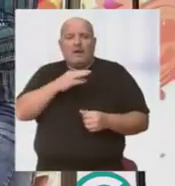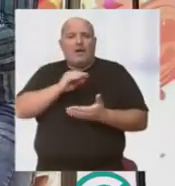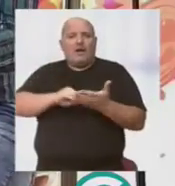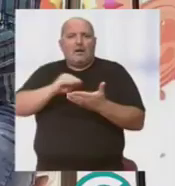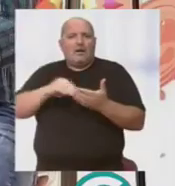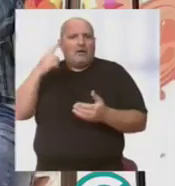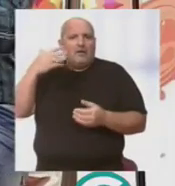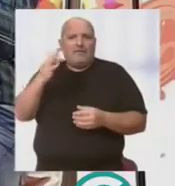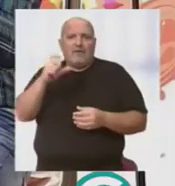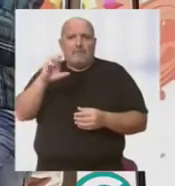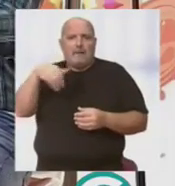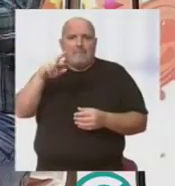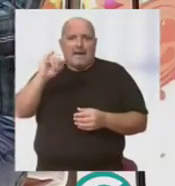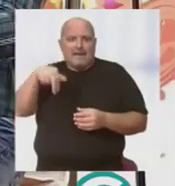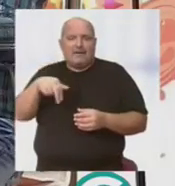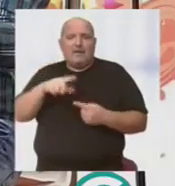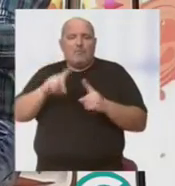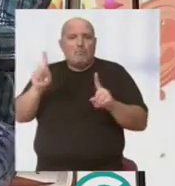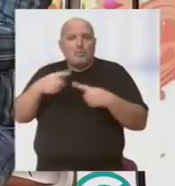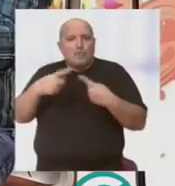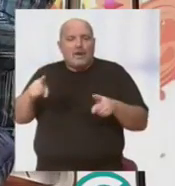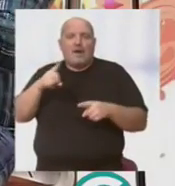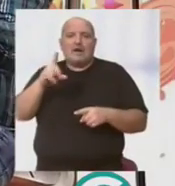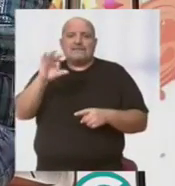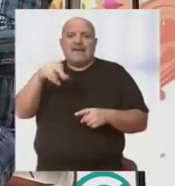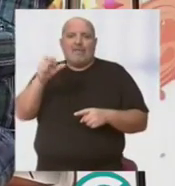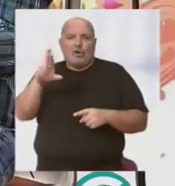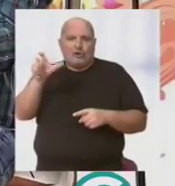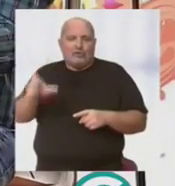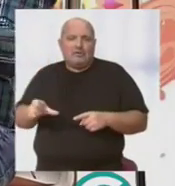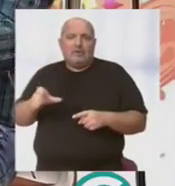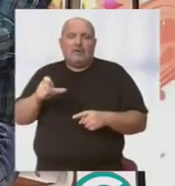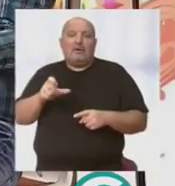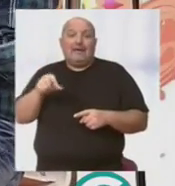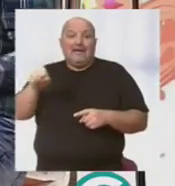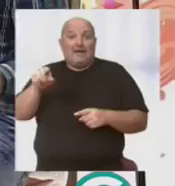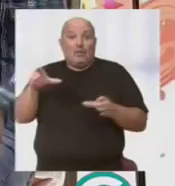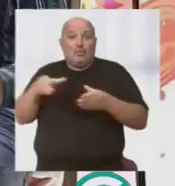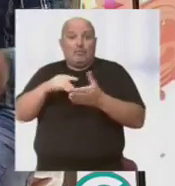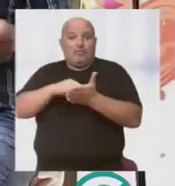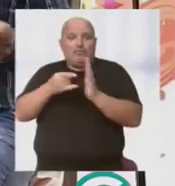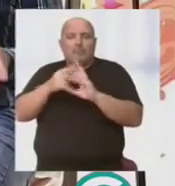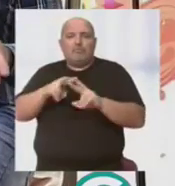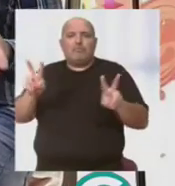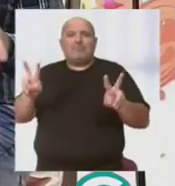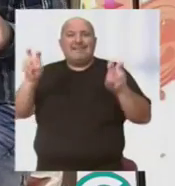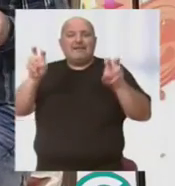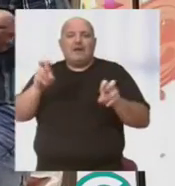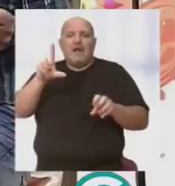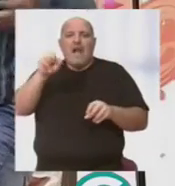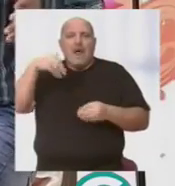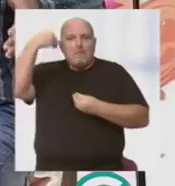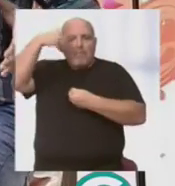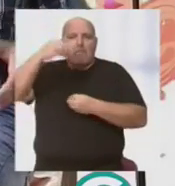autoría en letra de Felipe Marín Mariscal y la música y dirección de Salvador García Sánchez, Pitu. Este nuevo proyecto llevará el nombre de Las